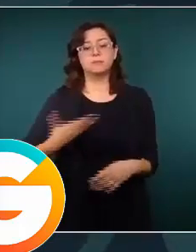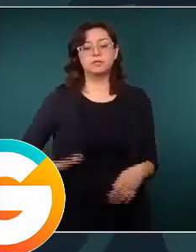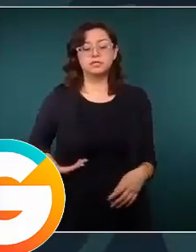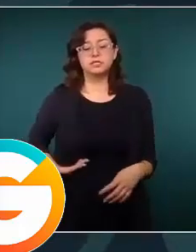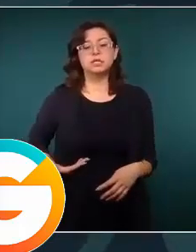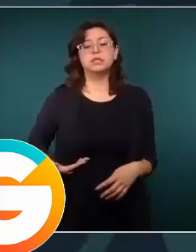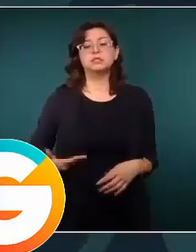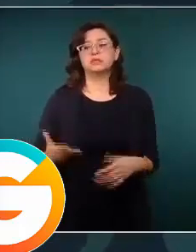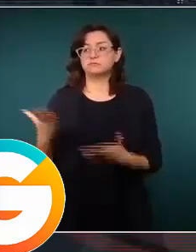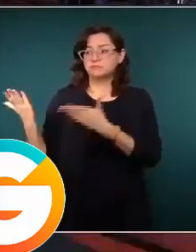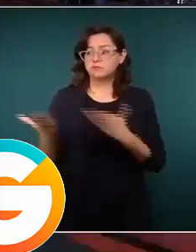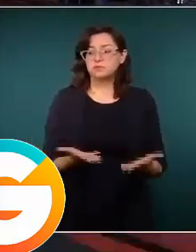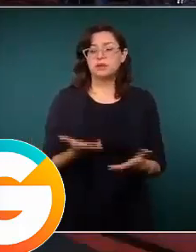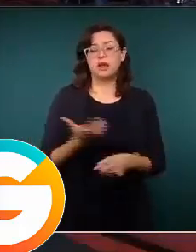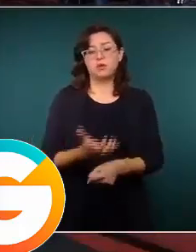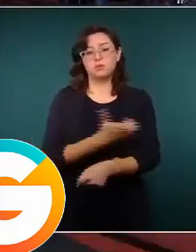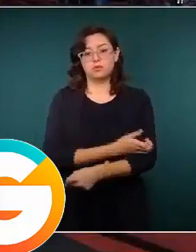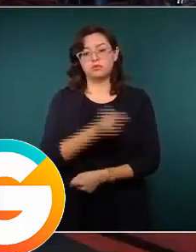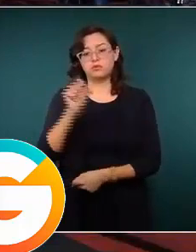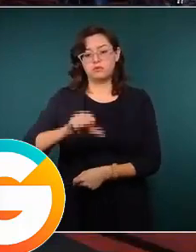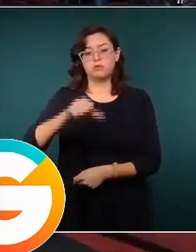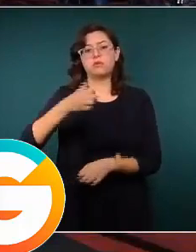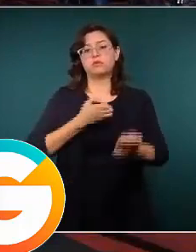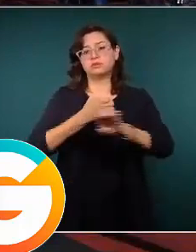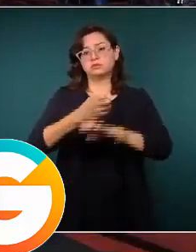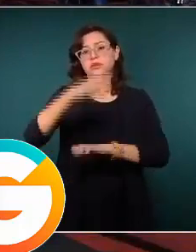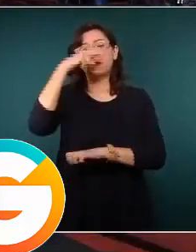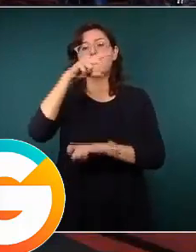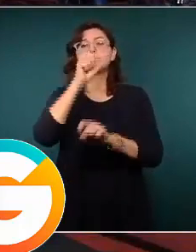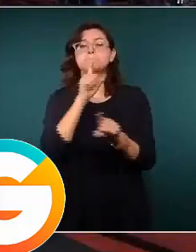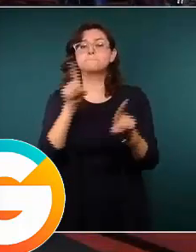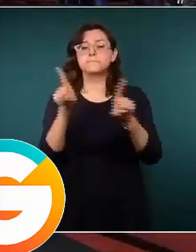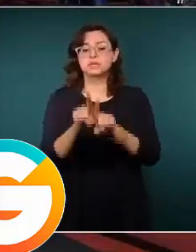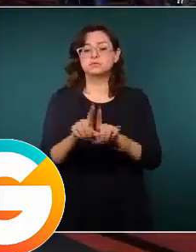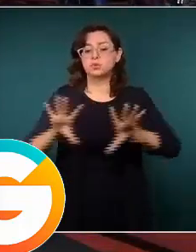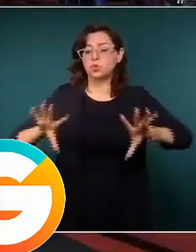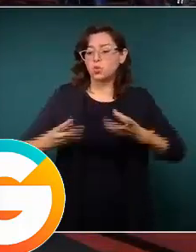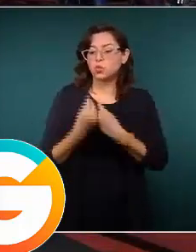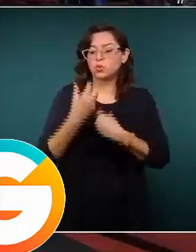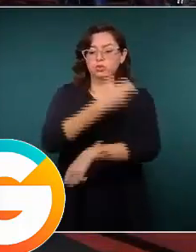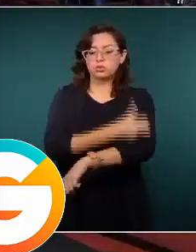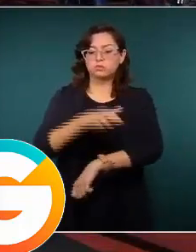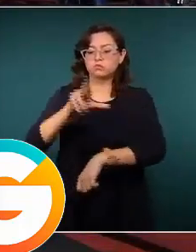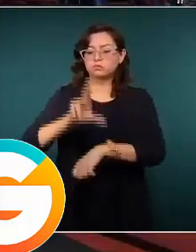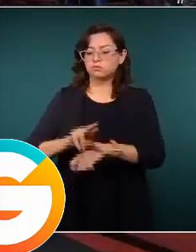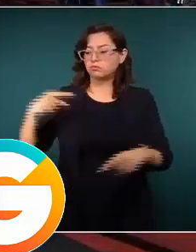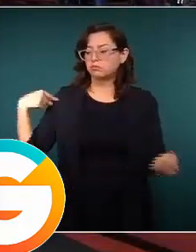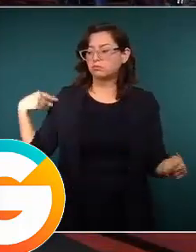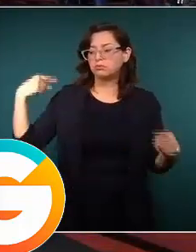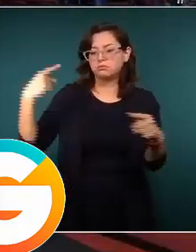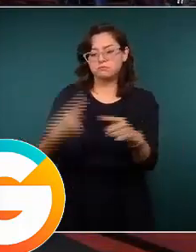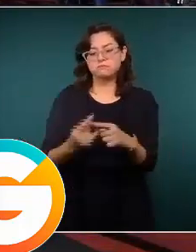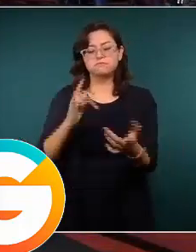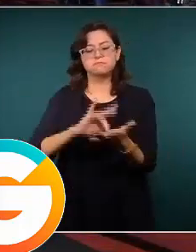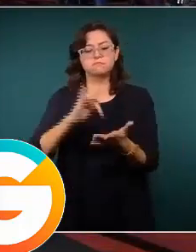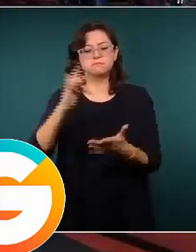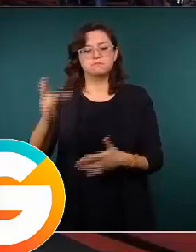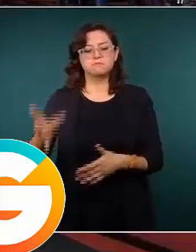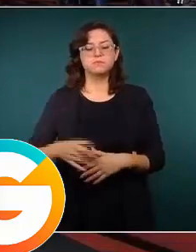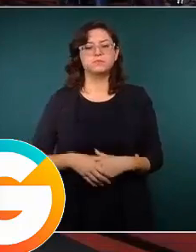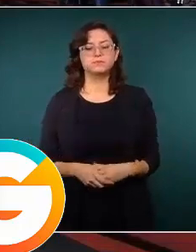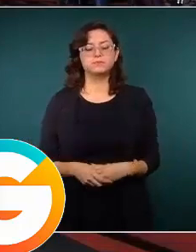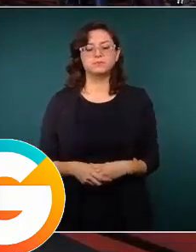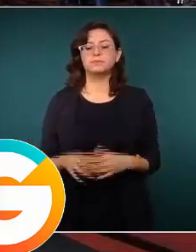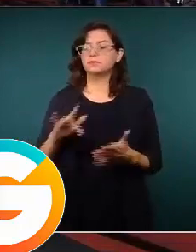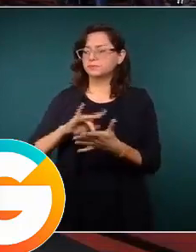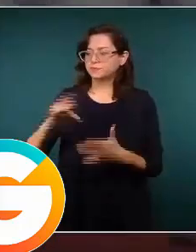su presencia en el Estado de México y la gran coordinación y trabajo conjunto que hemos venido llevando a cabo con el gobierno de México. Muchísimas gracias.